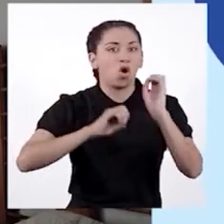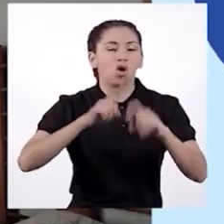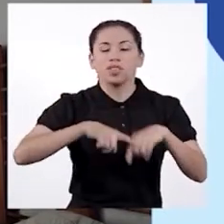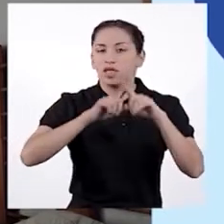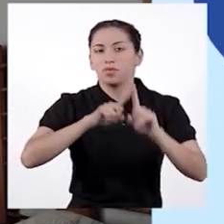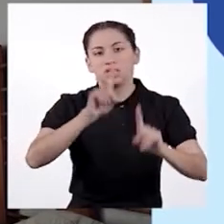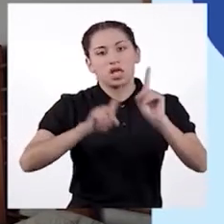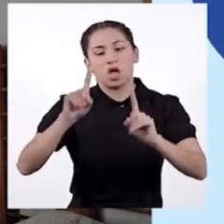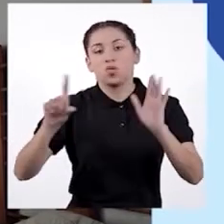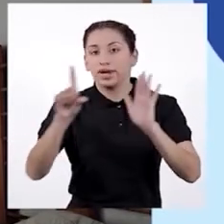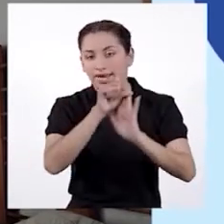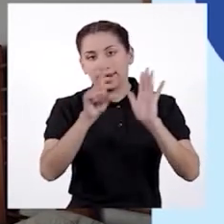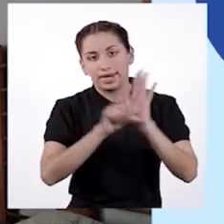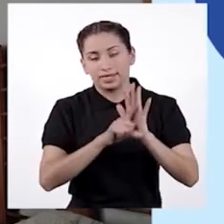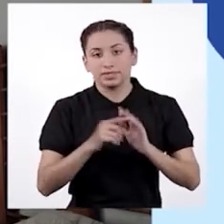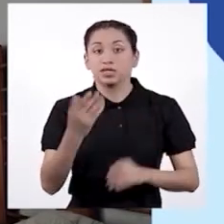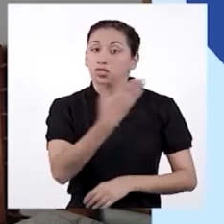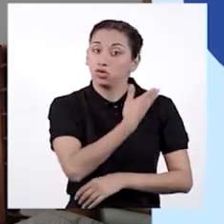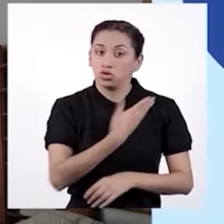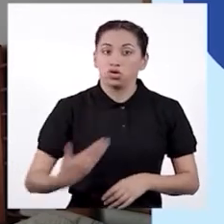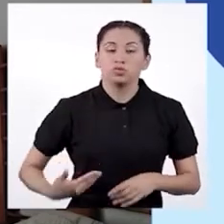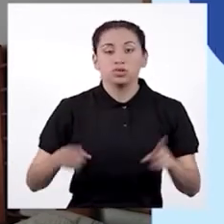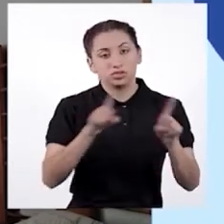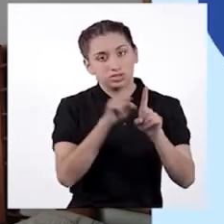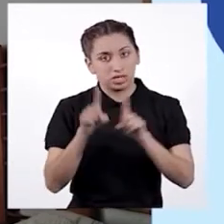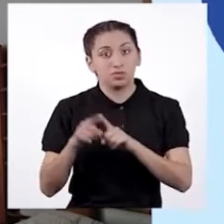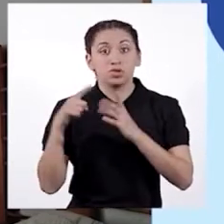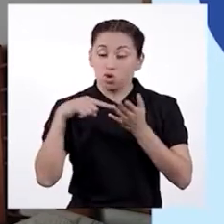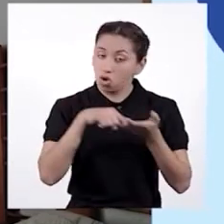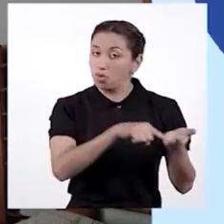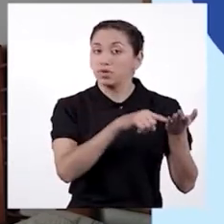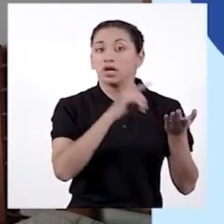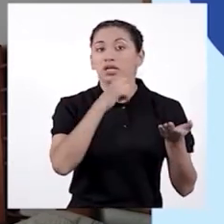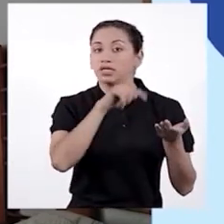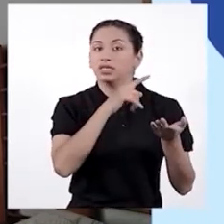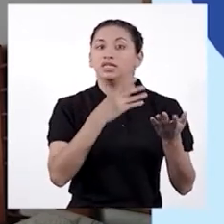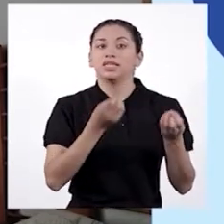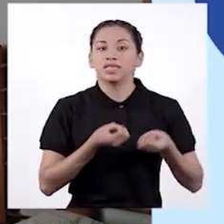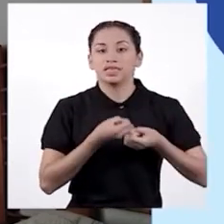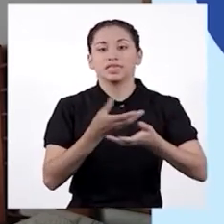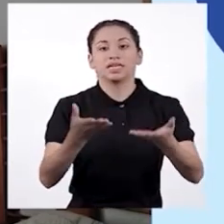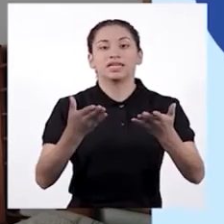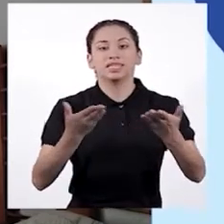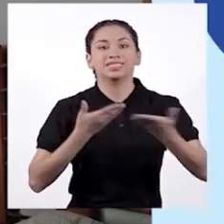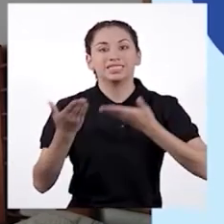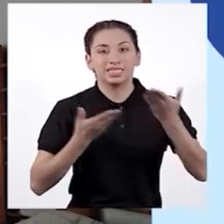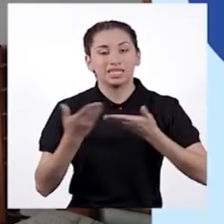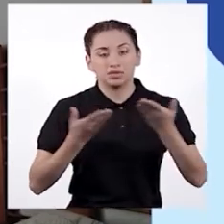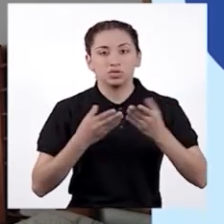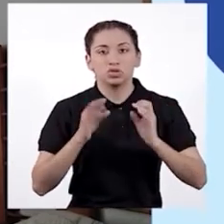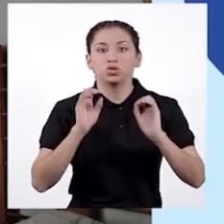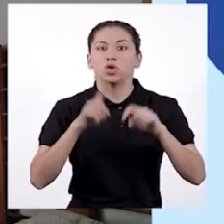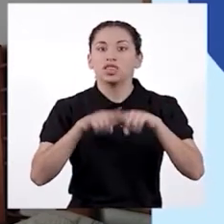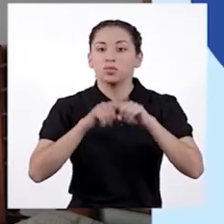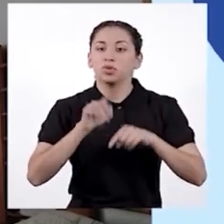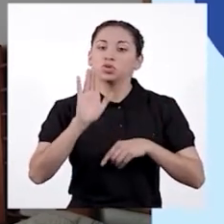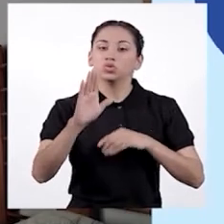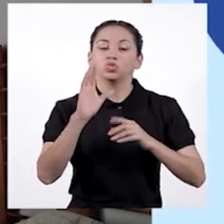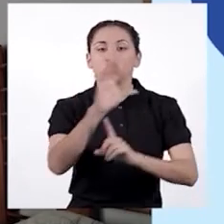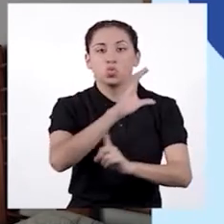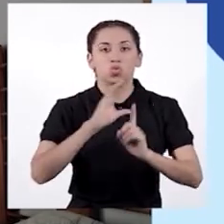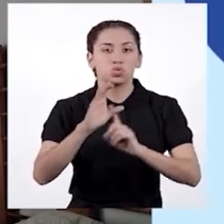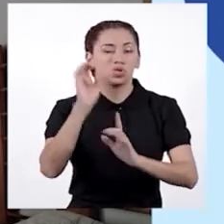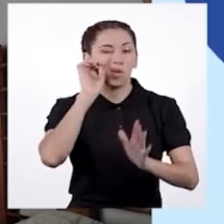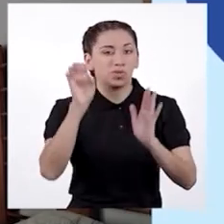en algunos casos las leyes. El Estado también está obligado a proveer servicios adecuados a su cultura,